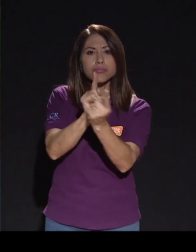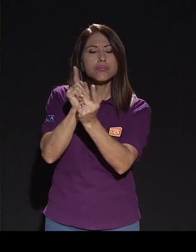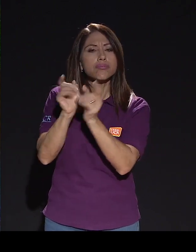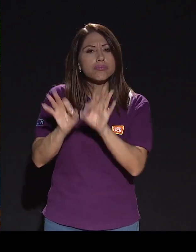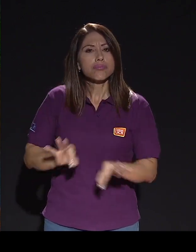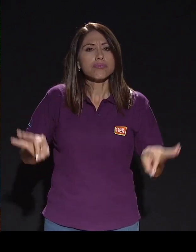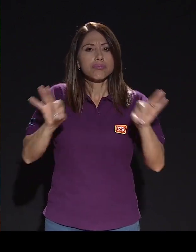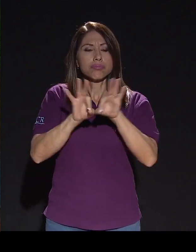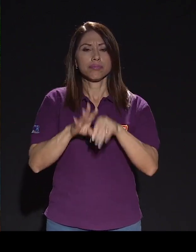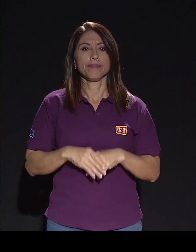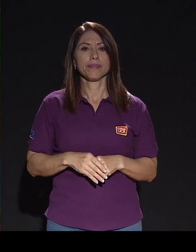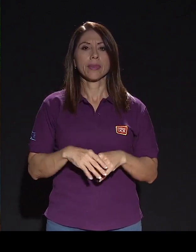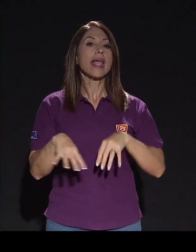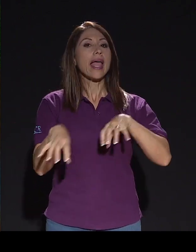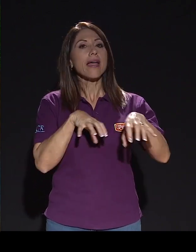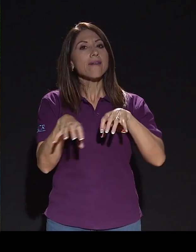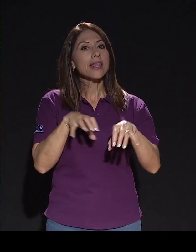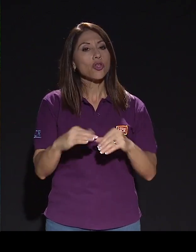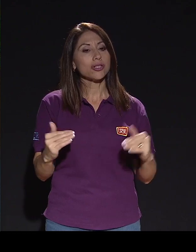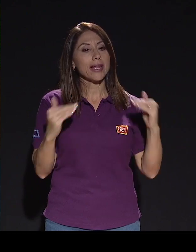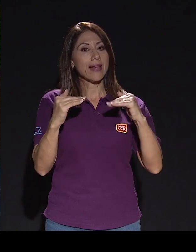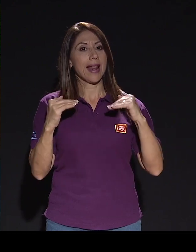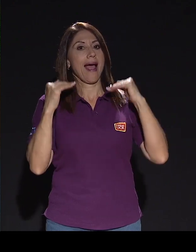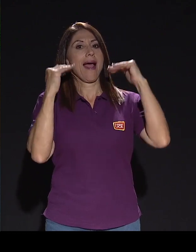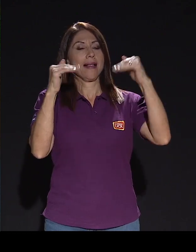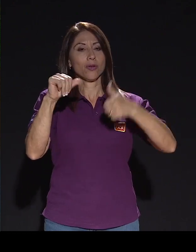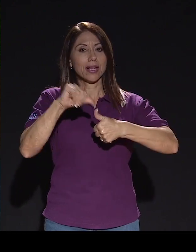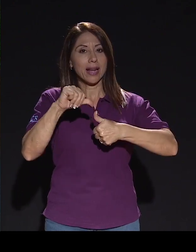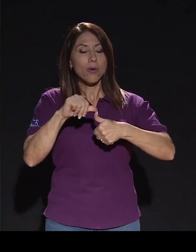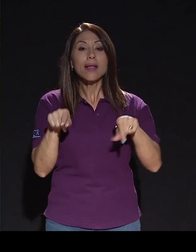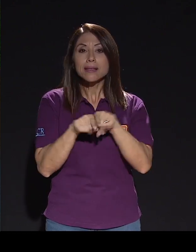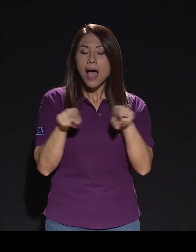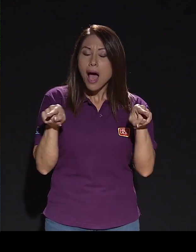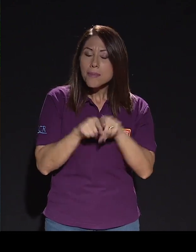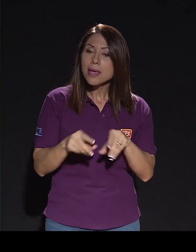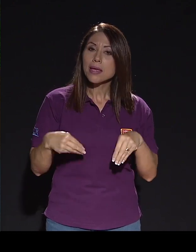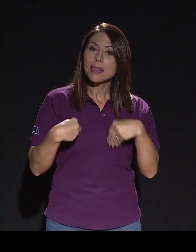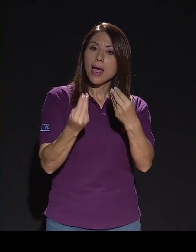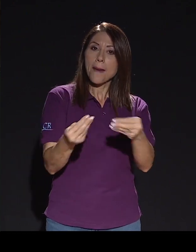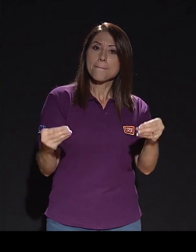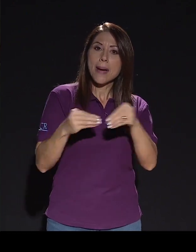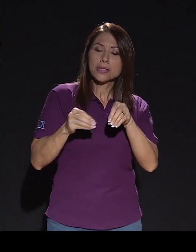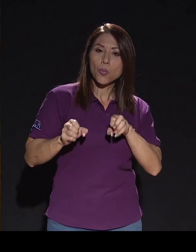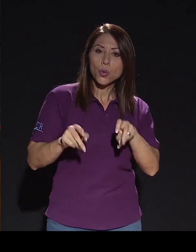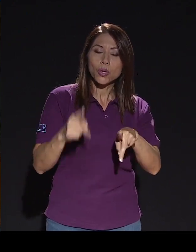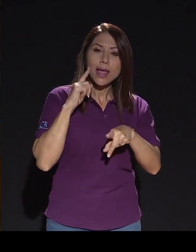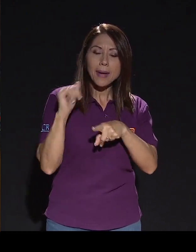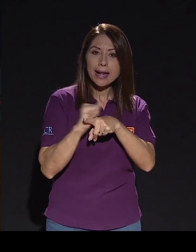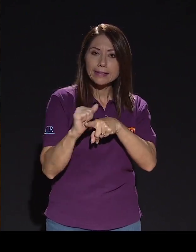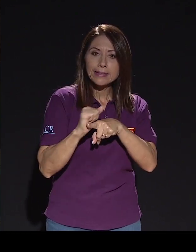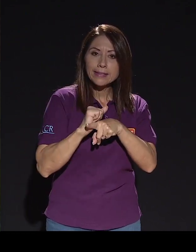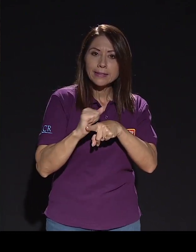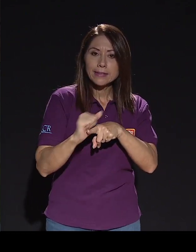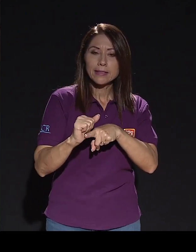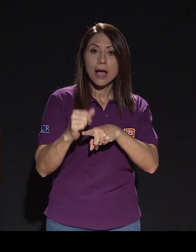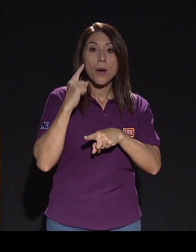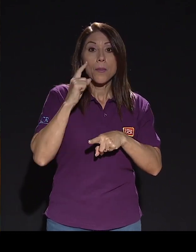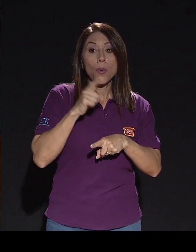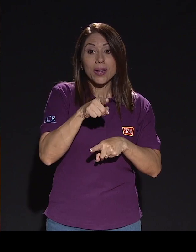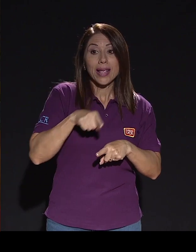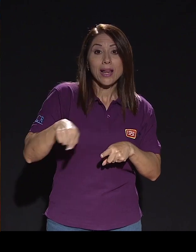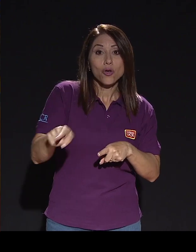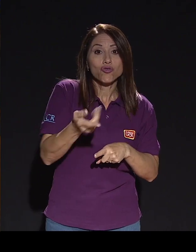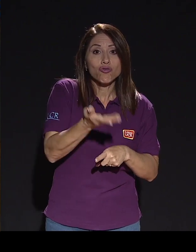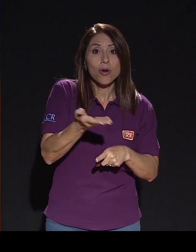Tener eventos de alto nivel en la región centroamericana también propicia mayor capacidad de fogueo, ya que los recursos para poder competir cerca